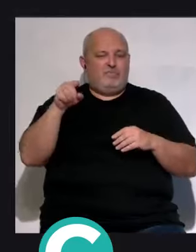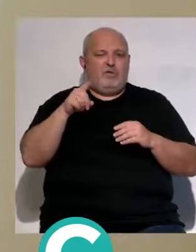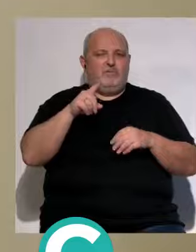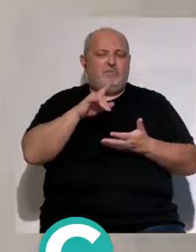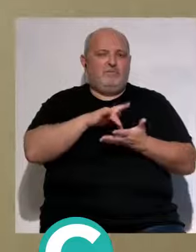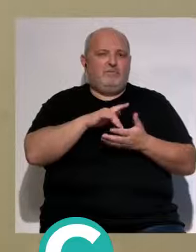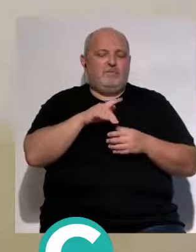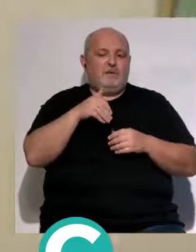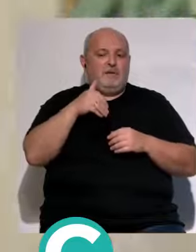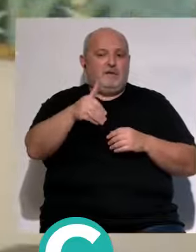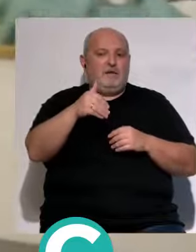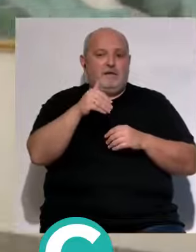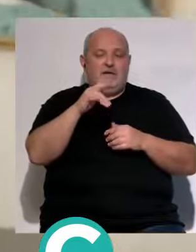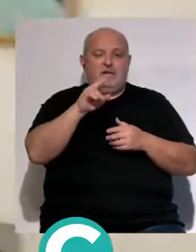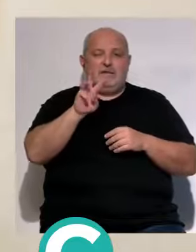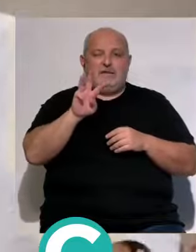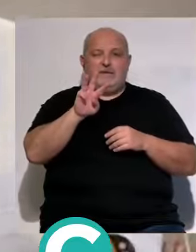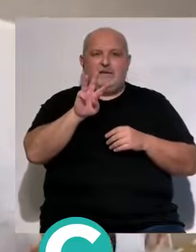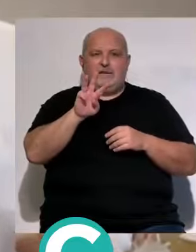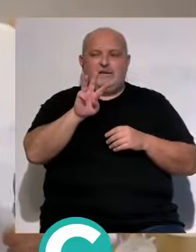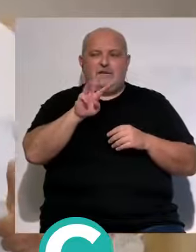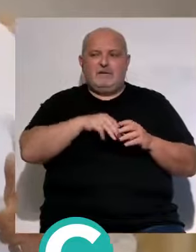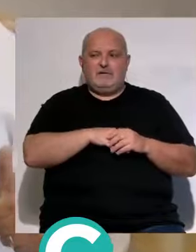lugar el próximo día 31